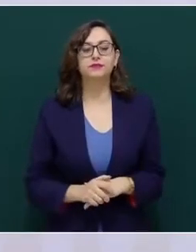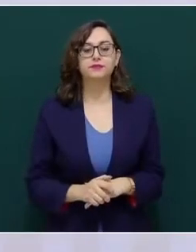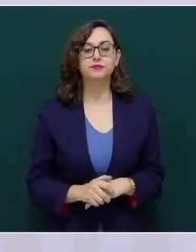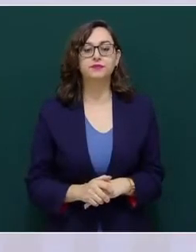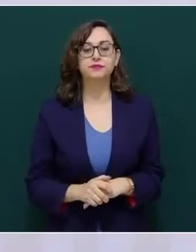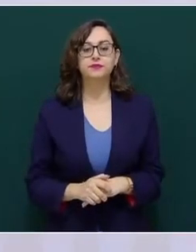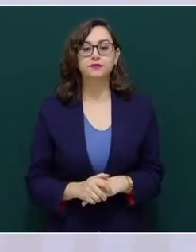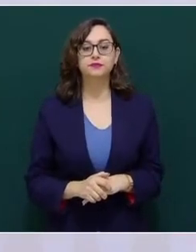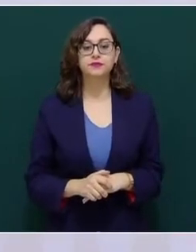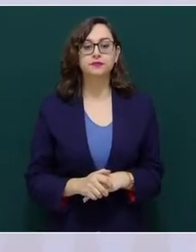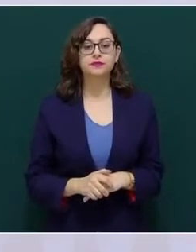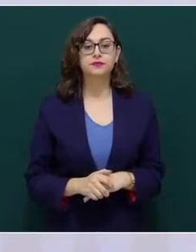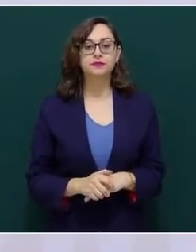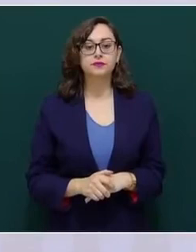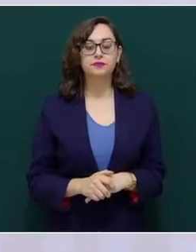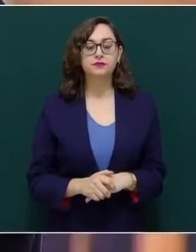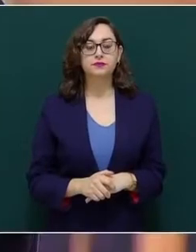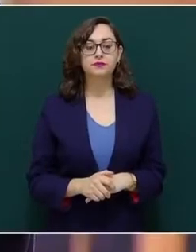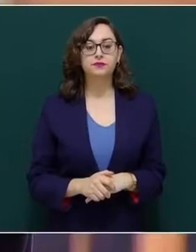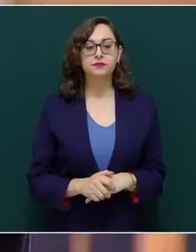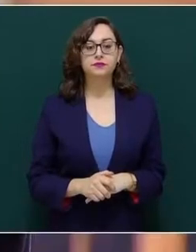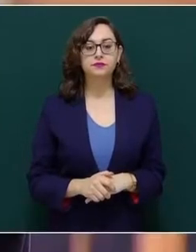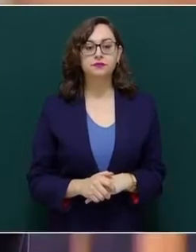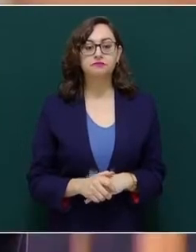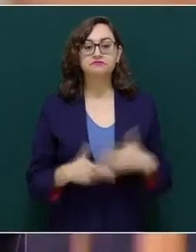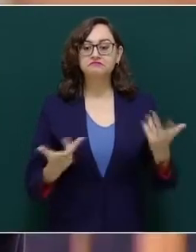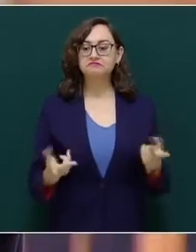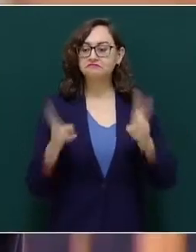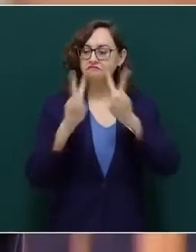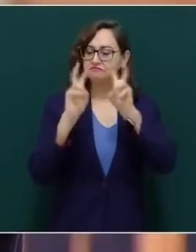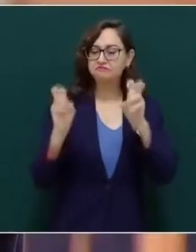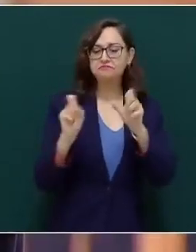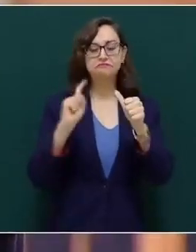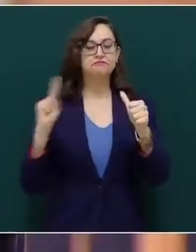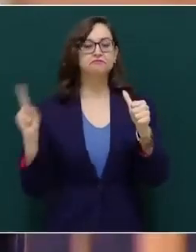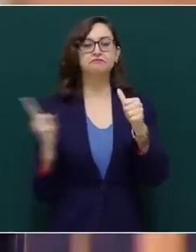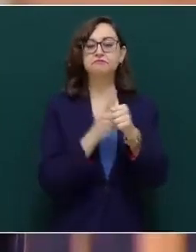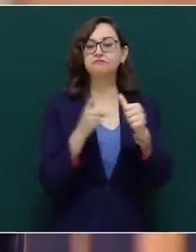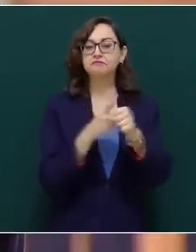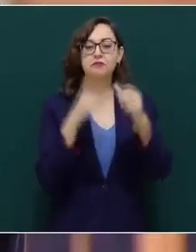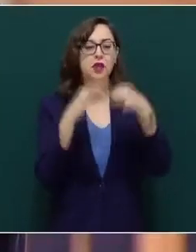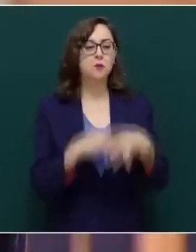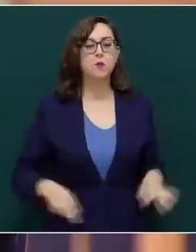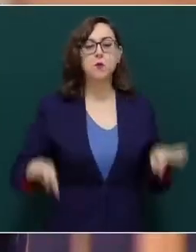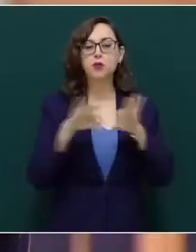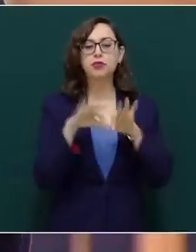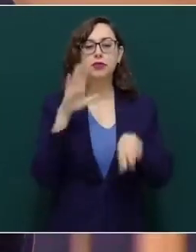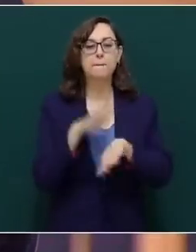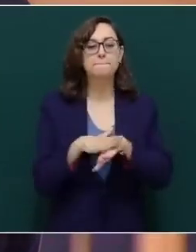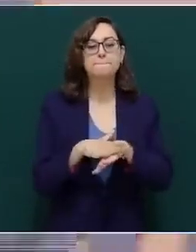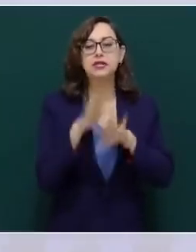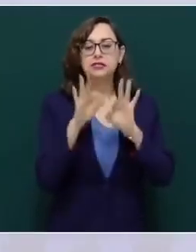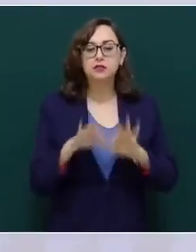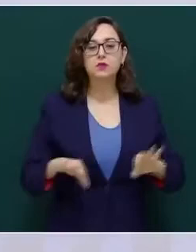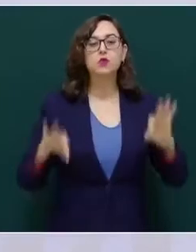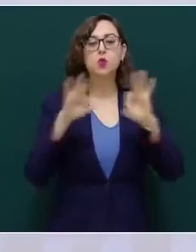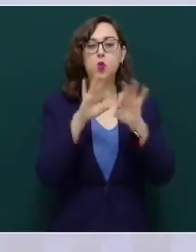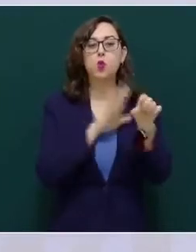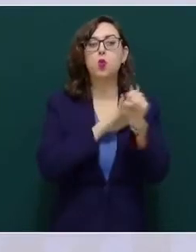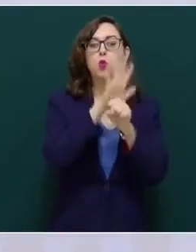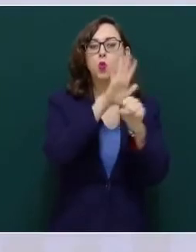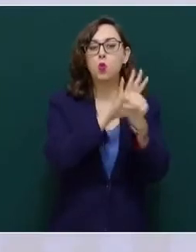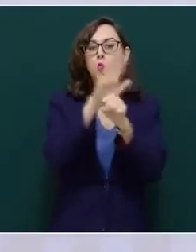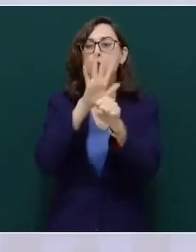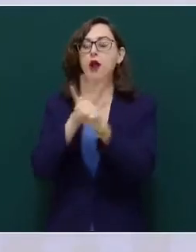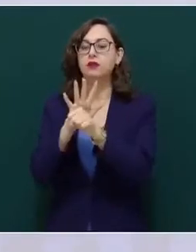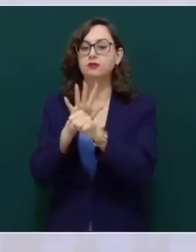Nuestra primera y fundamental máxima debería ser la de jamás mezclarnos en los